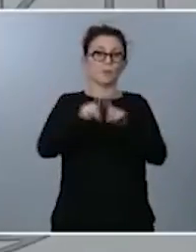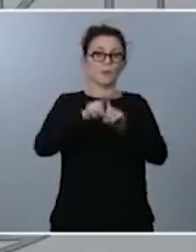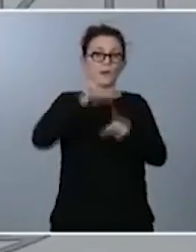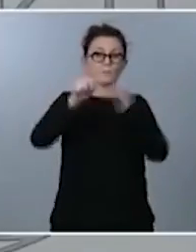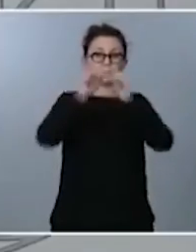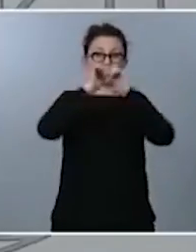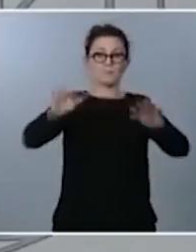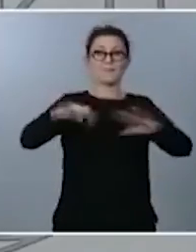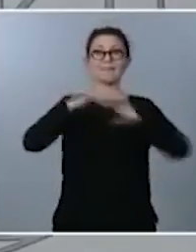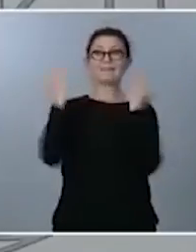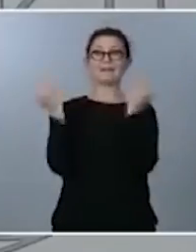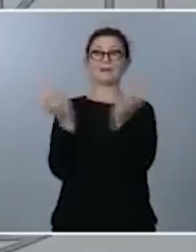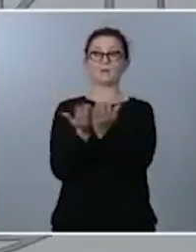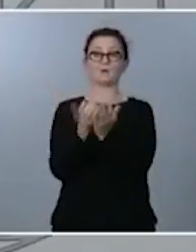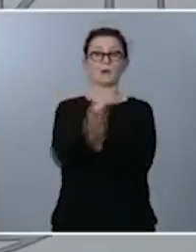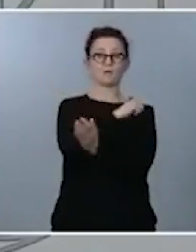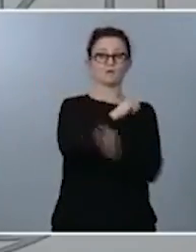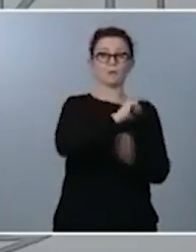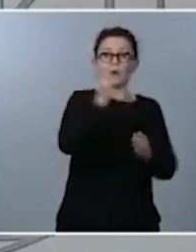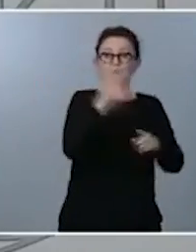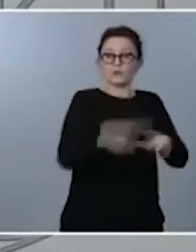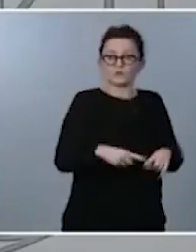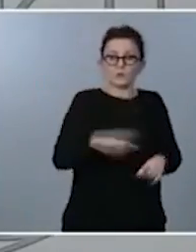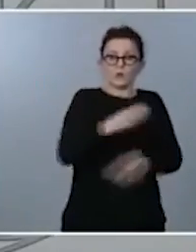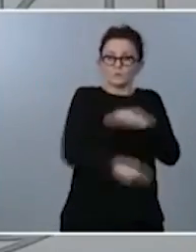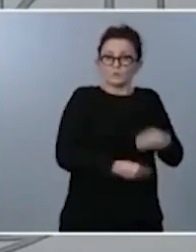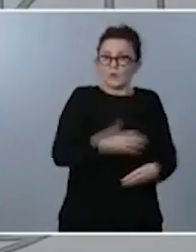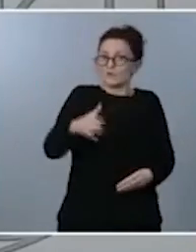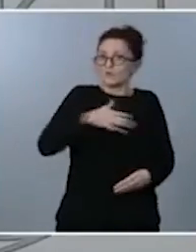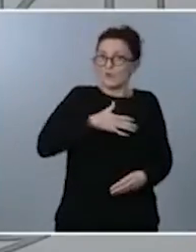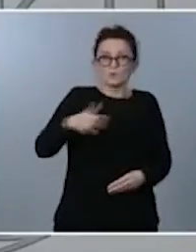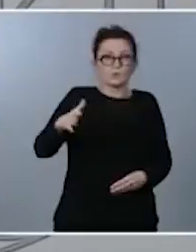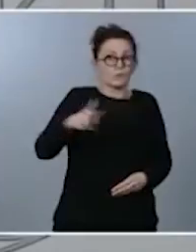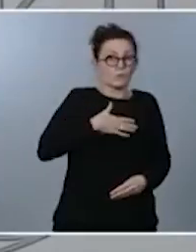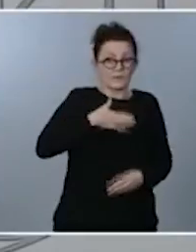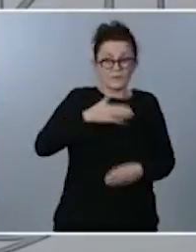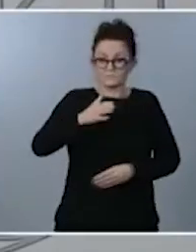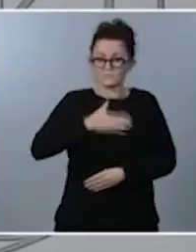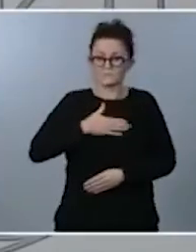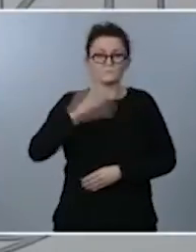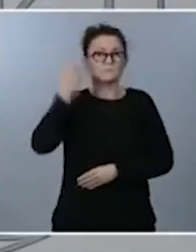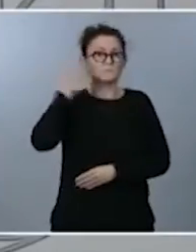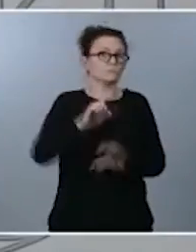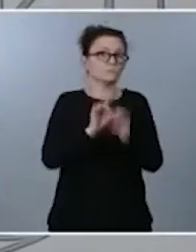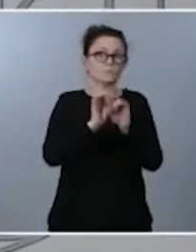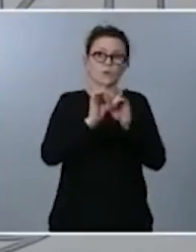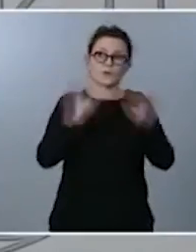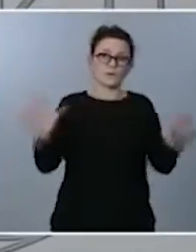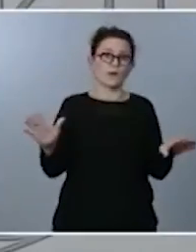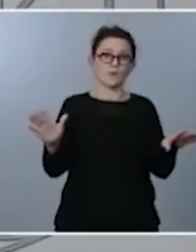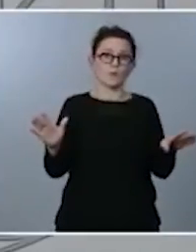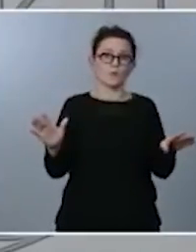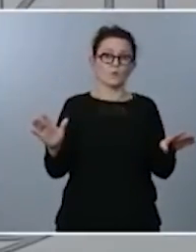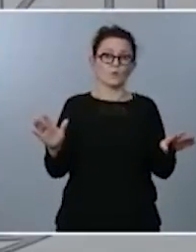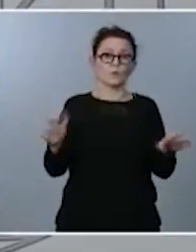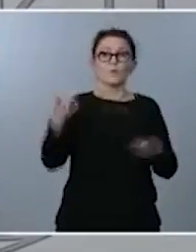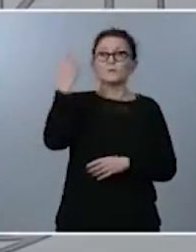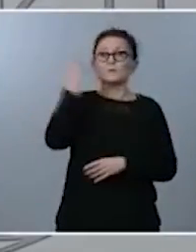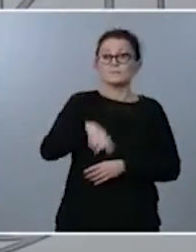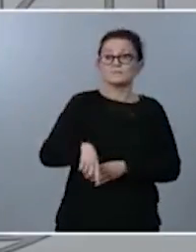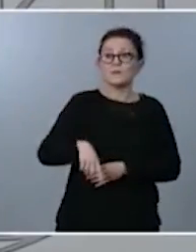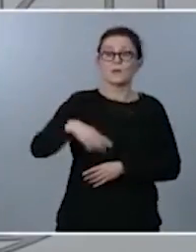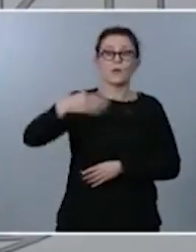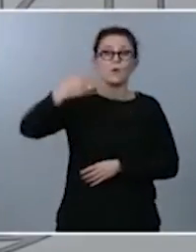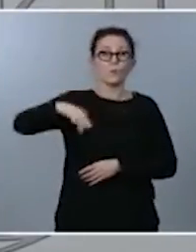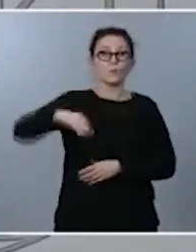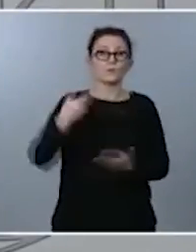de esa figura para otras cuestiones tan claro lo tiene este ejecutivo que sabe que la única garantía constitucional para